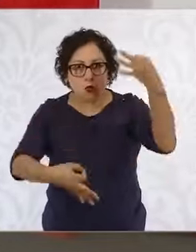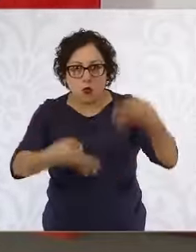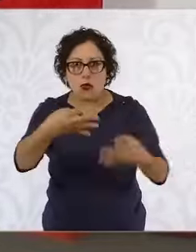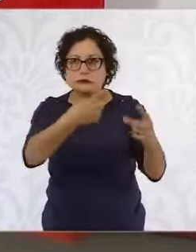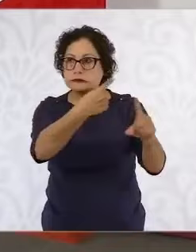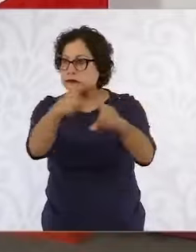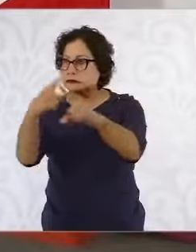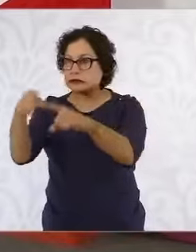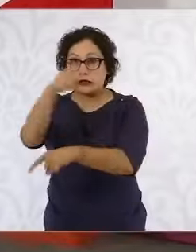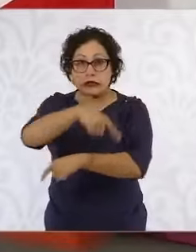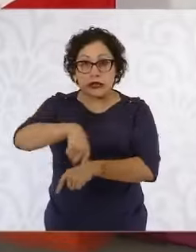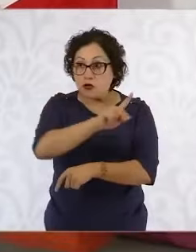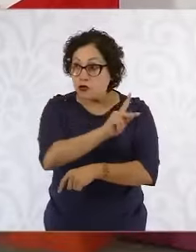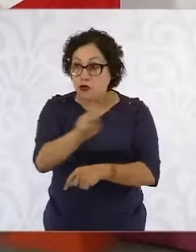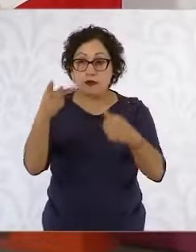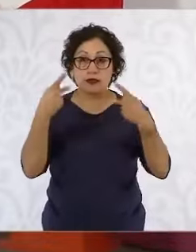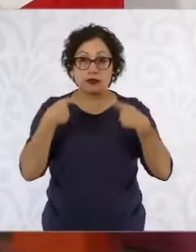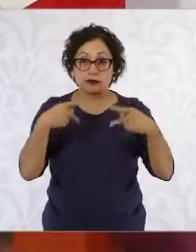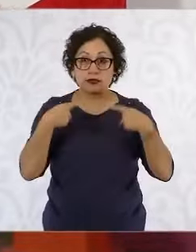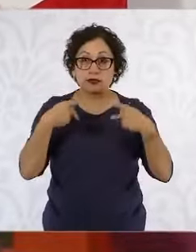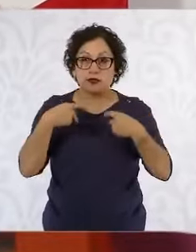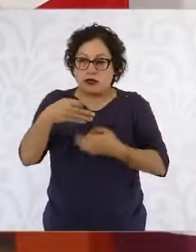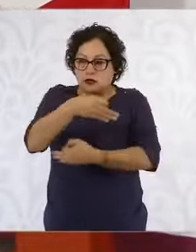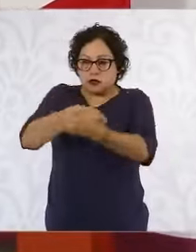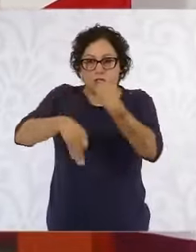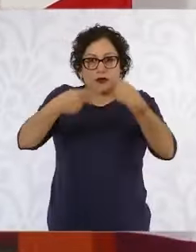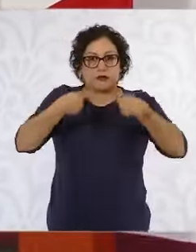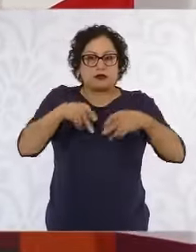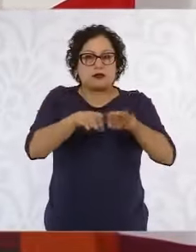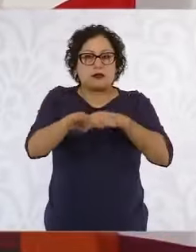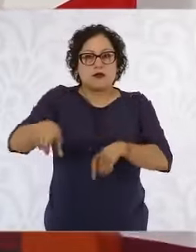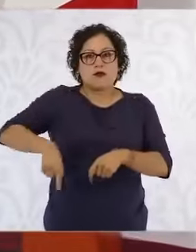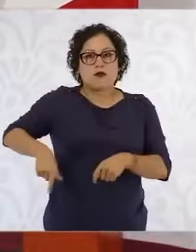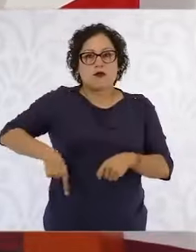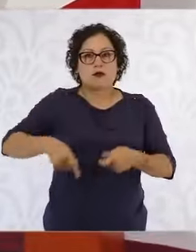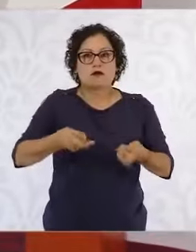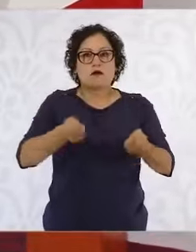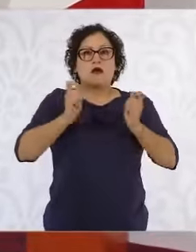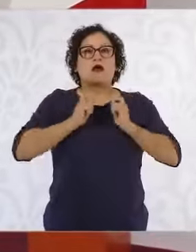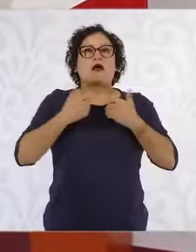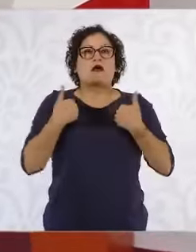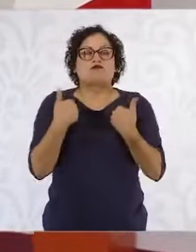aquellos que somos parte del servicio público, de los tres poderes.